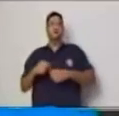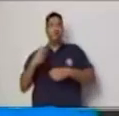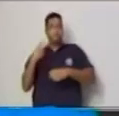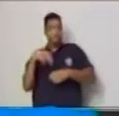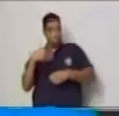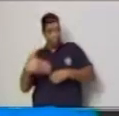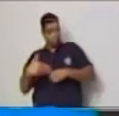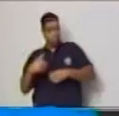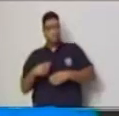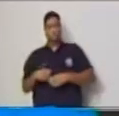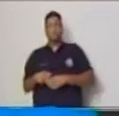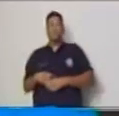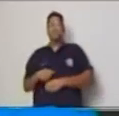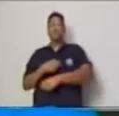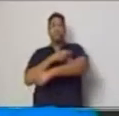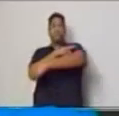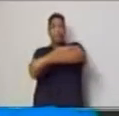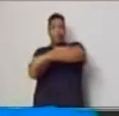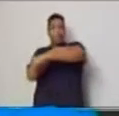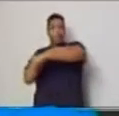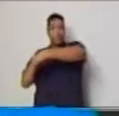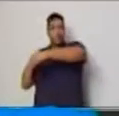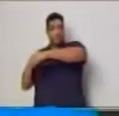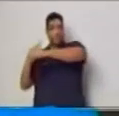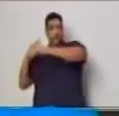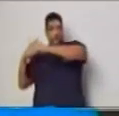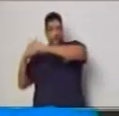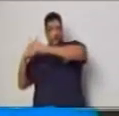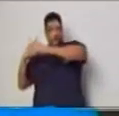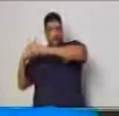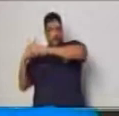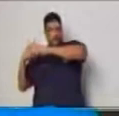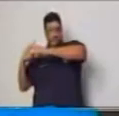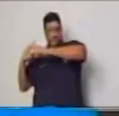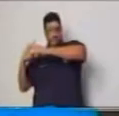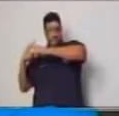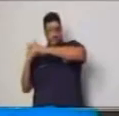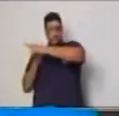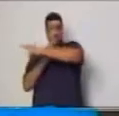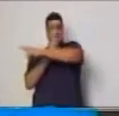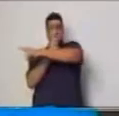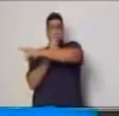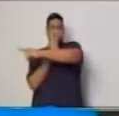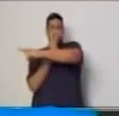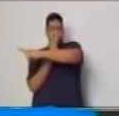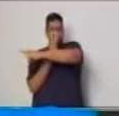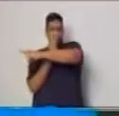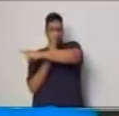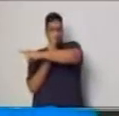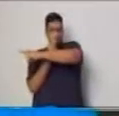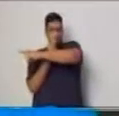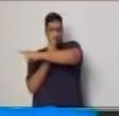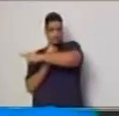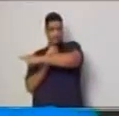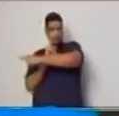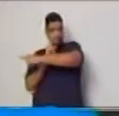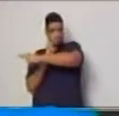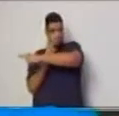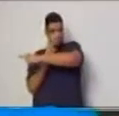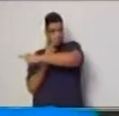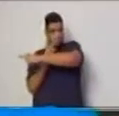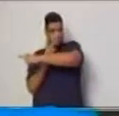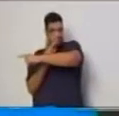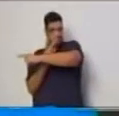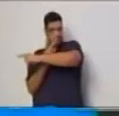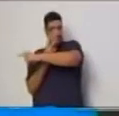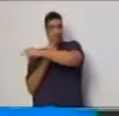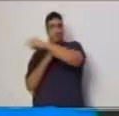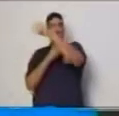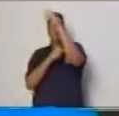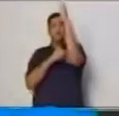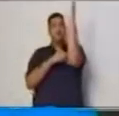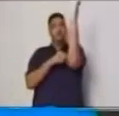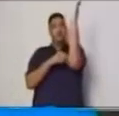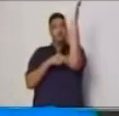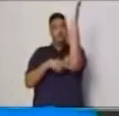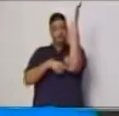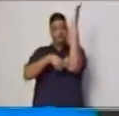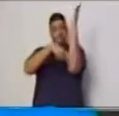dos en el eje de las x y cuarenta en el eje de las y